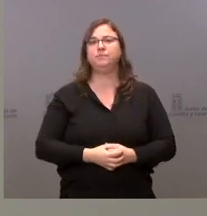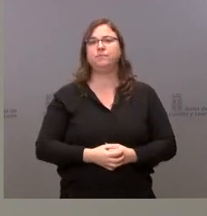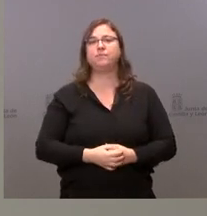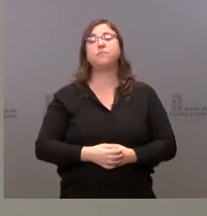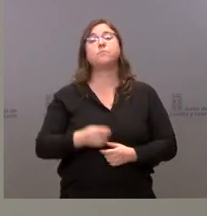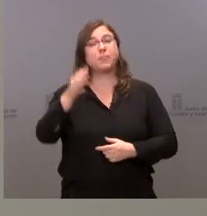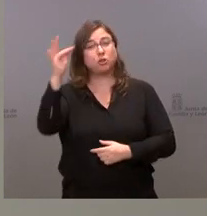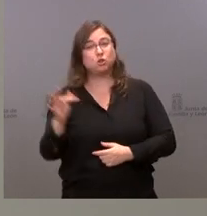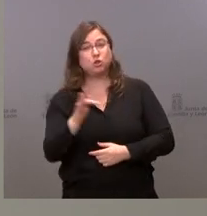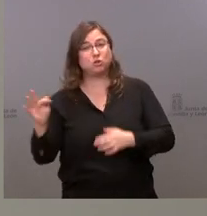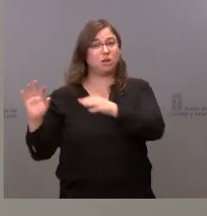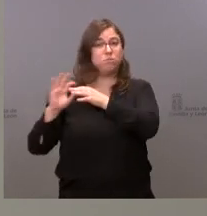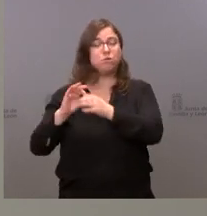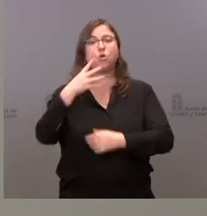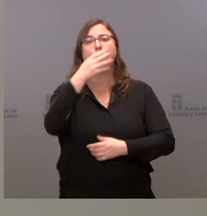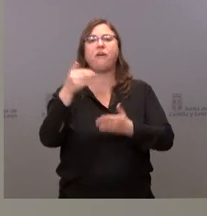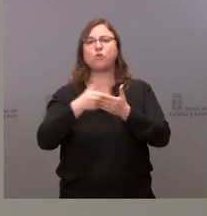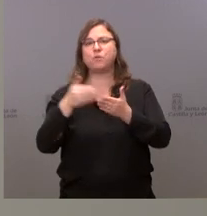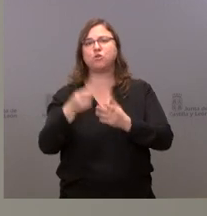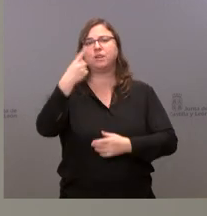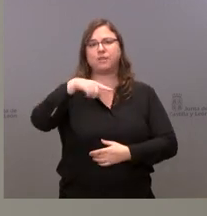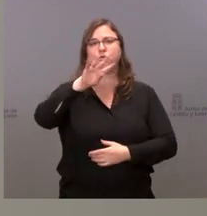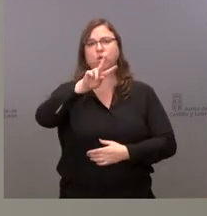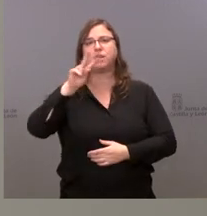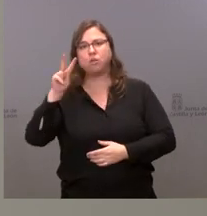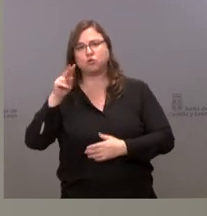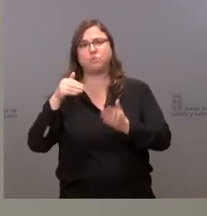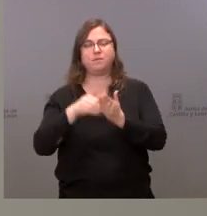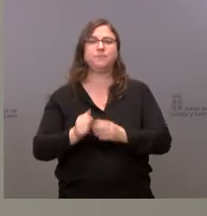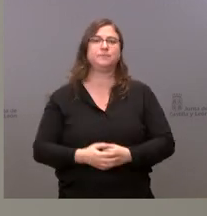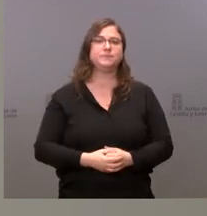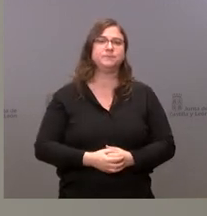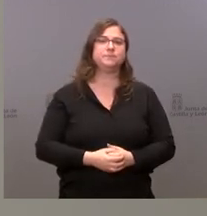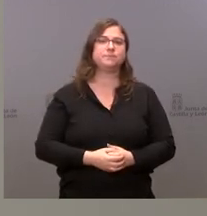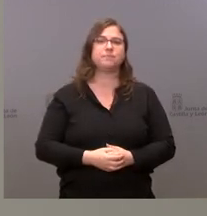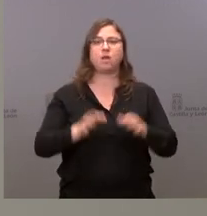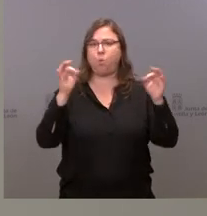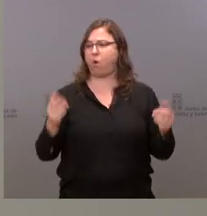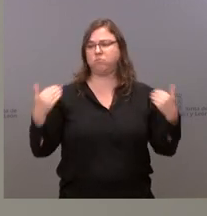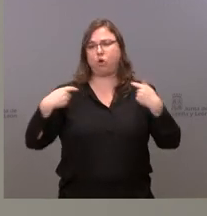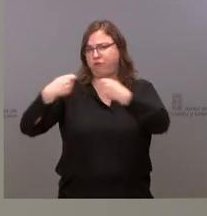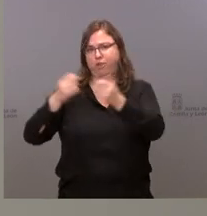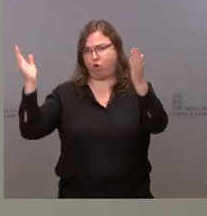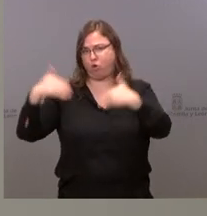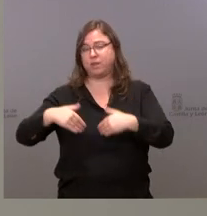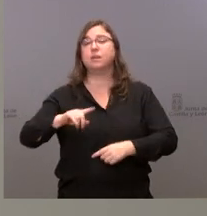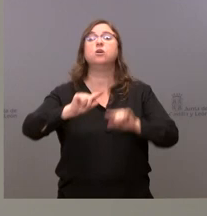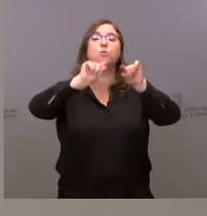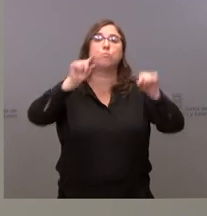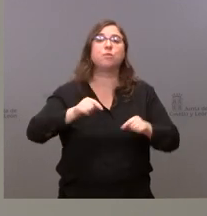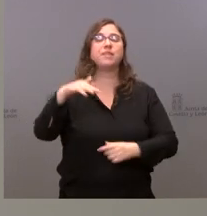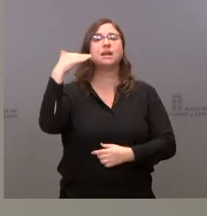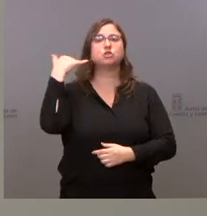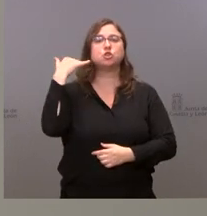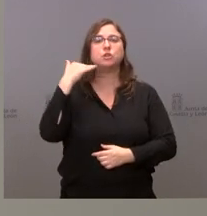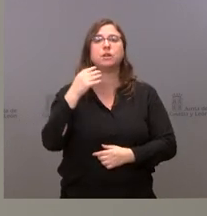con una inversión total asociada de 4.142.826,89, no lleva cofinanciaciones, y para la provincia de Soria